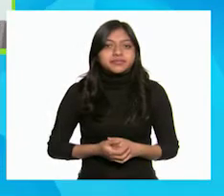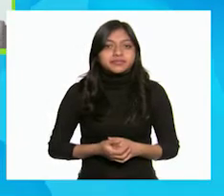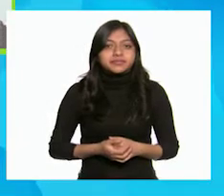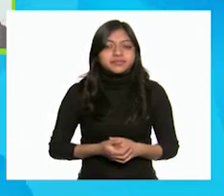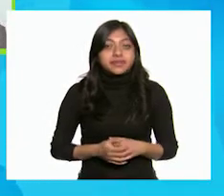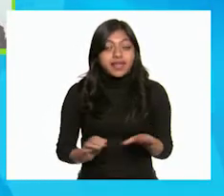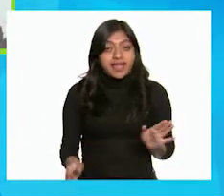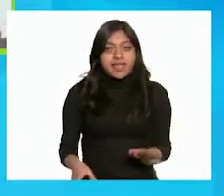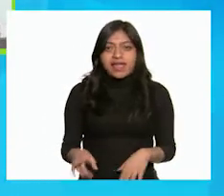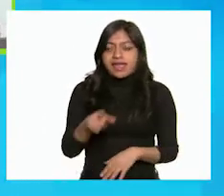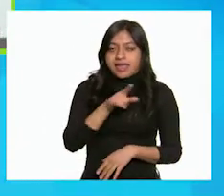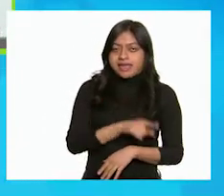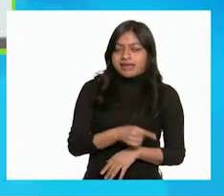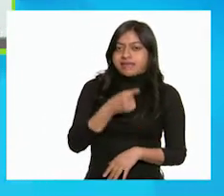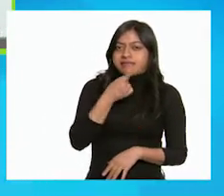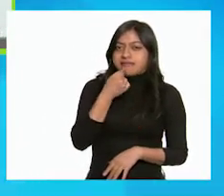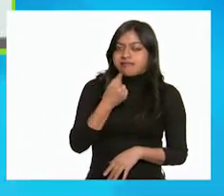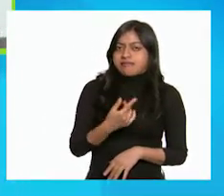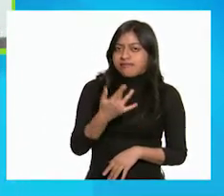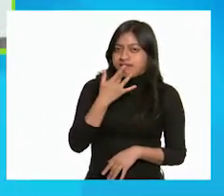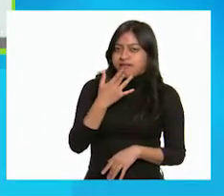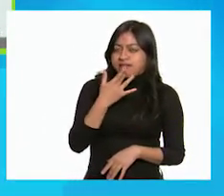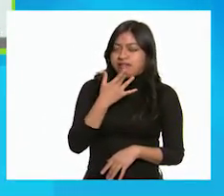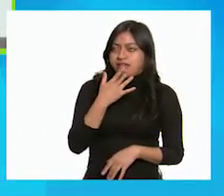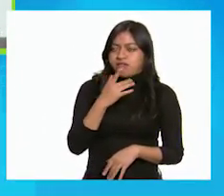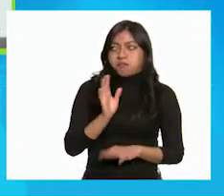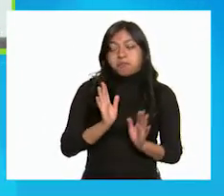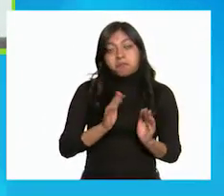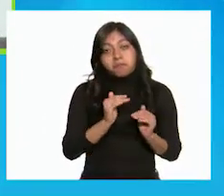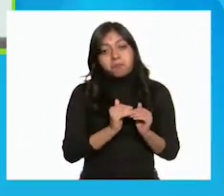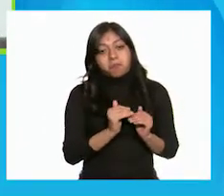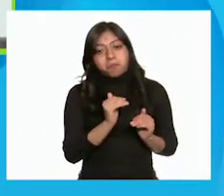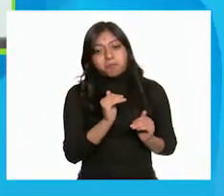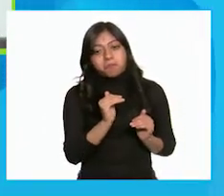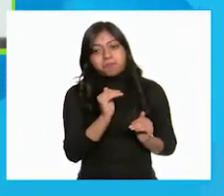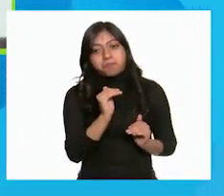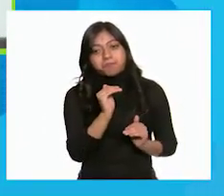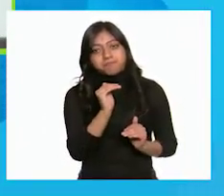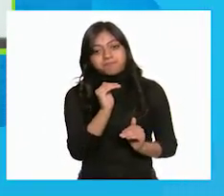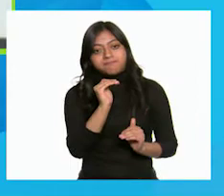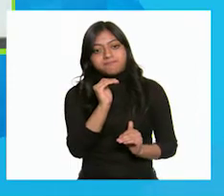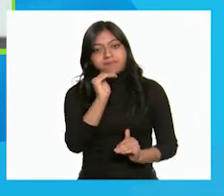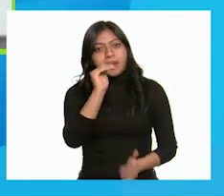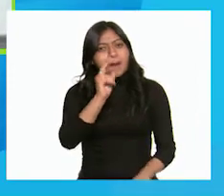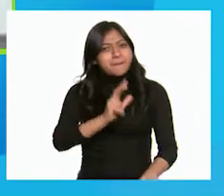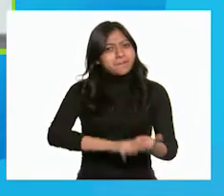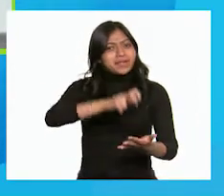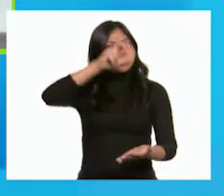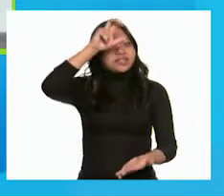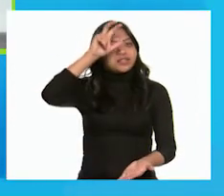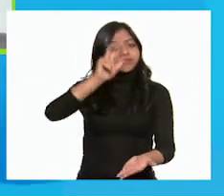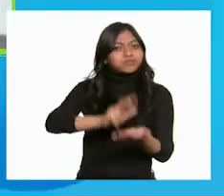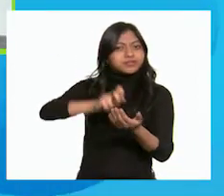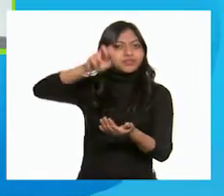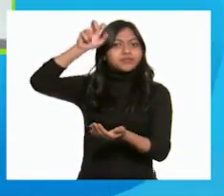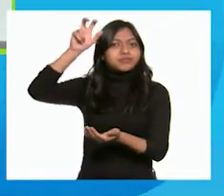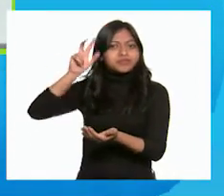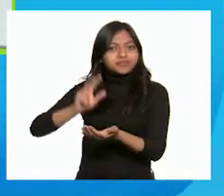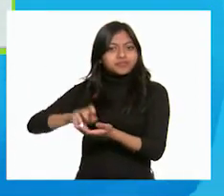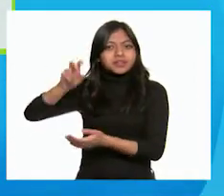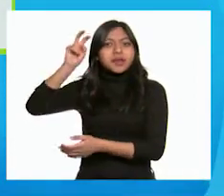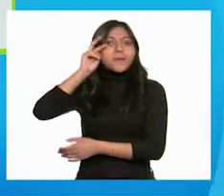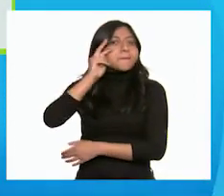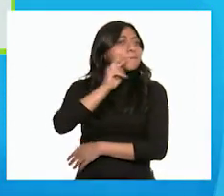Rana de Tres Ojos siguió creciendo y cada vez saltaba más alto y